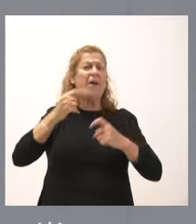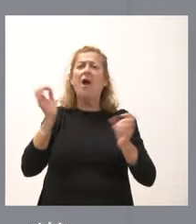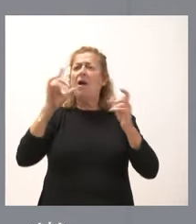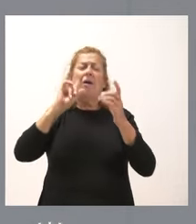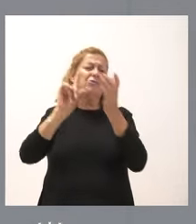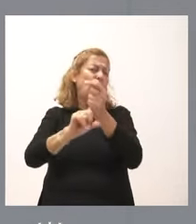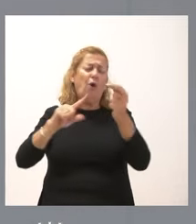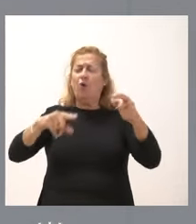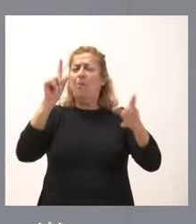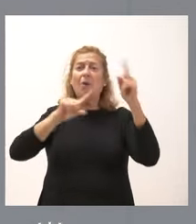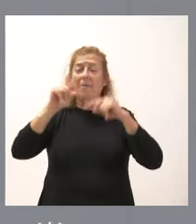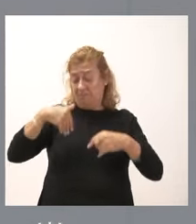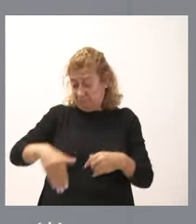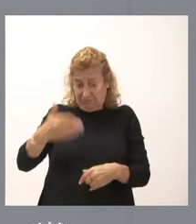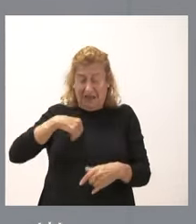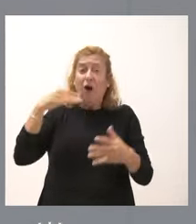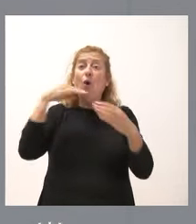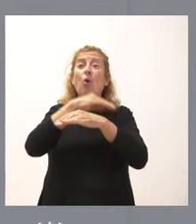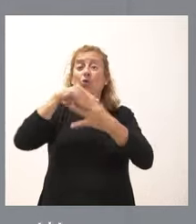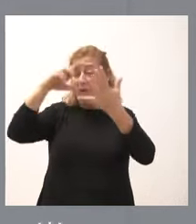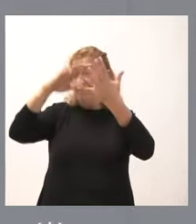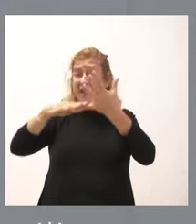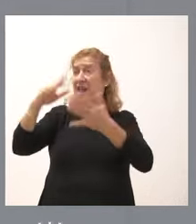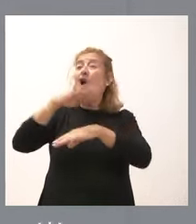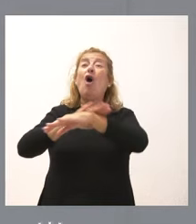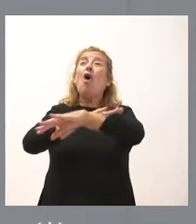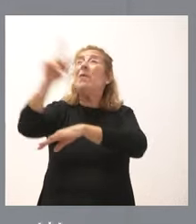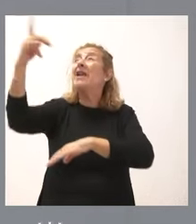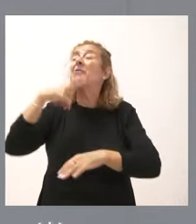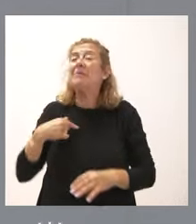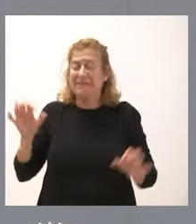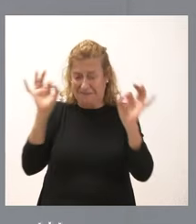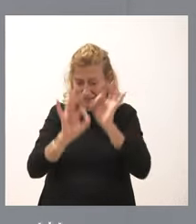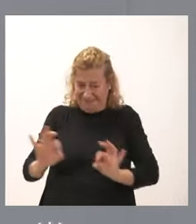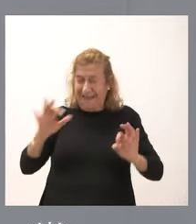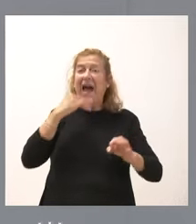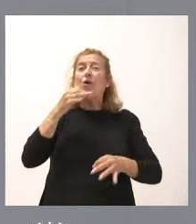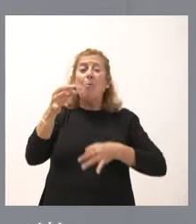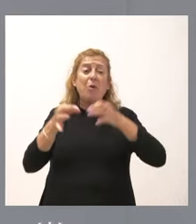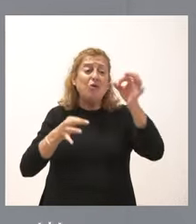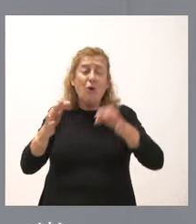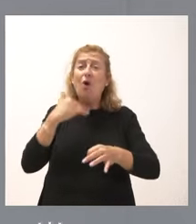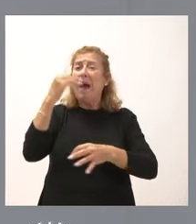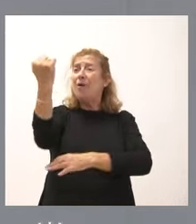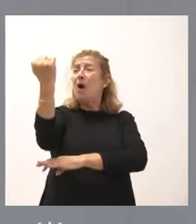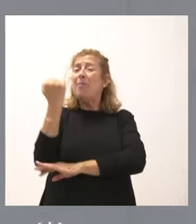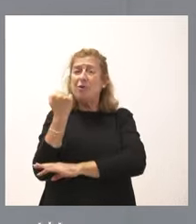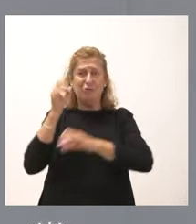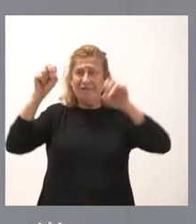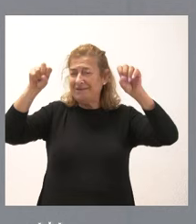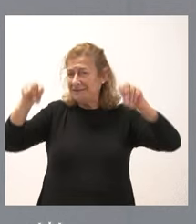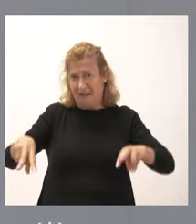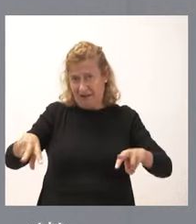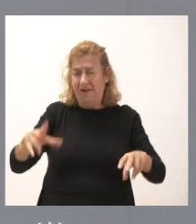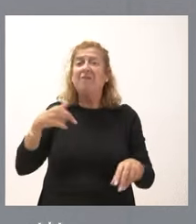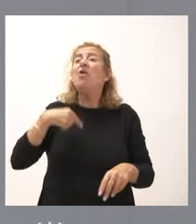acabado el mes de octubre sin tener noticias del Gobierno, de ningún tipo de protocolo, de ningún tipo de apoyo, y como les dijimos, nosotros